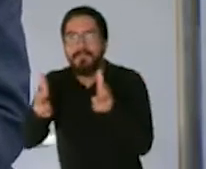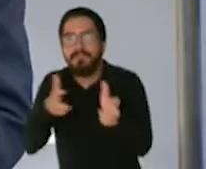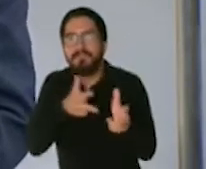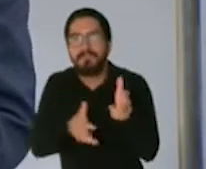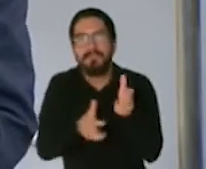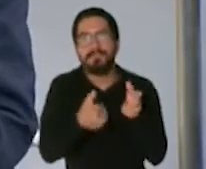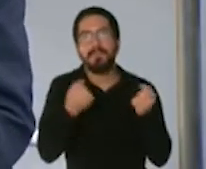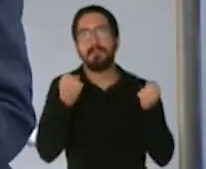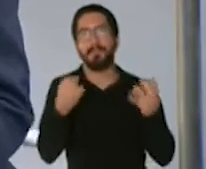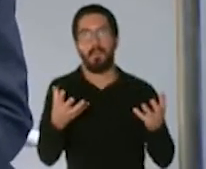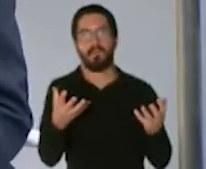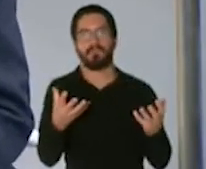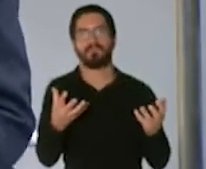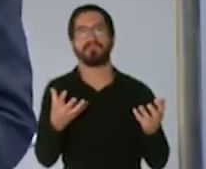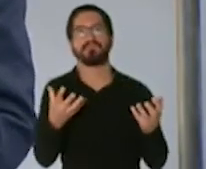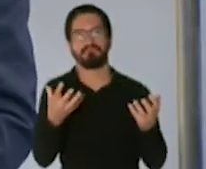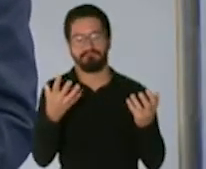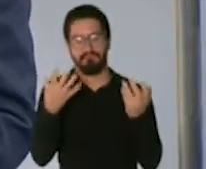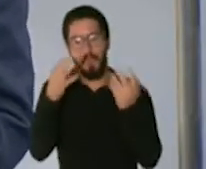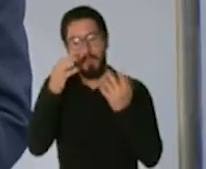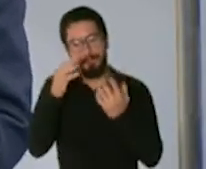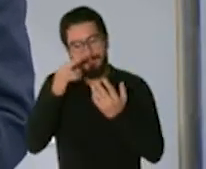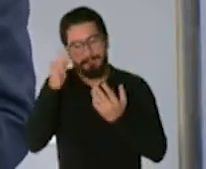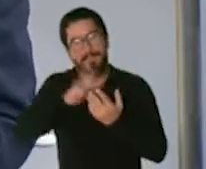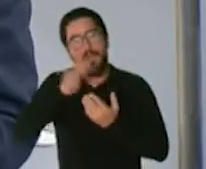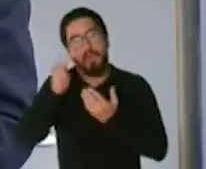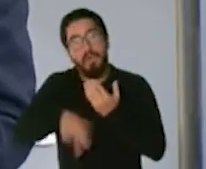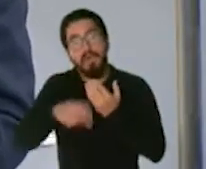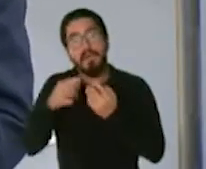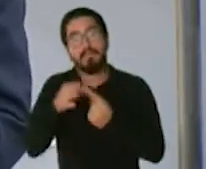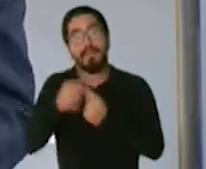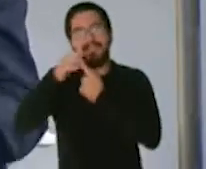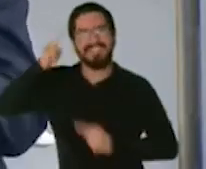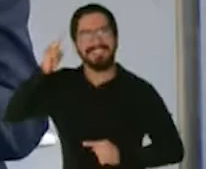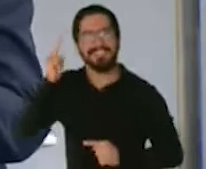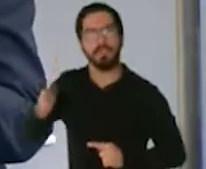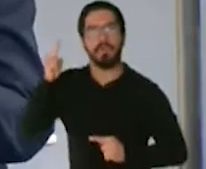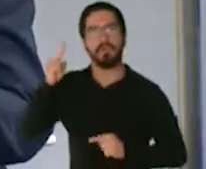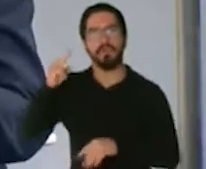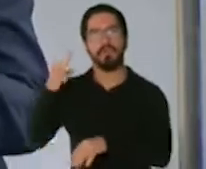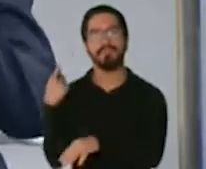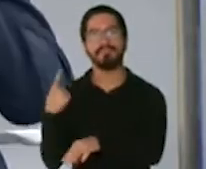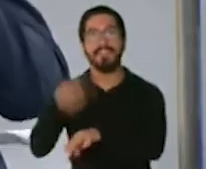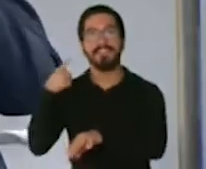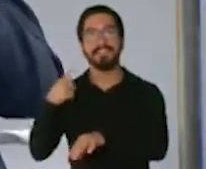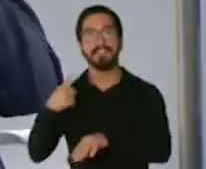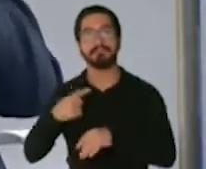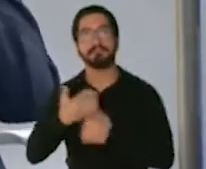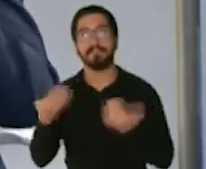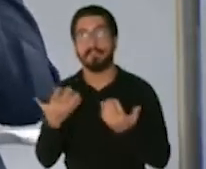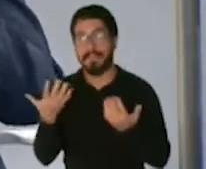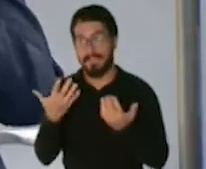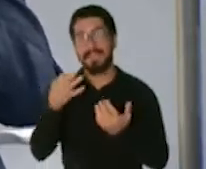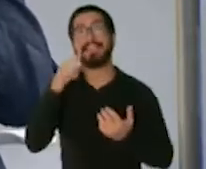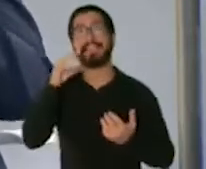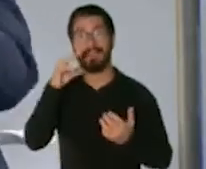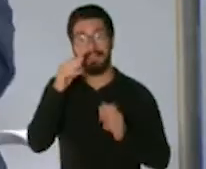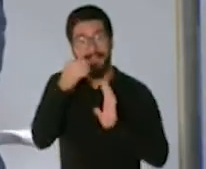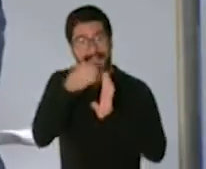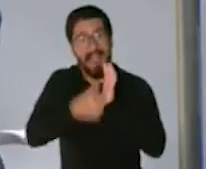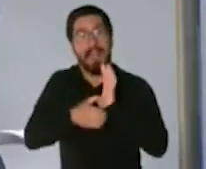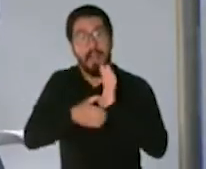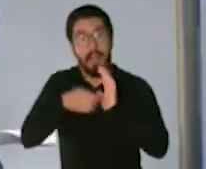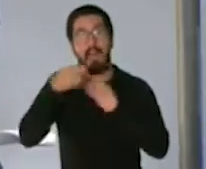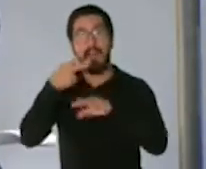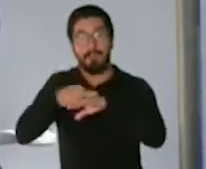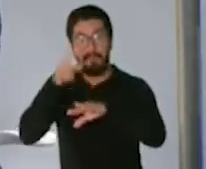en este programa especial histórico en este junta histórico la primera vez que una que el canal del pueblo de Puerto Rico se